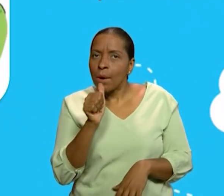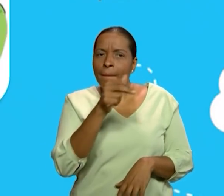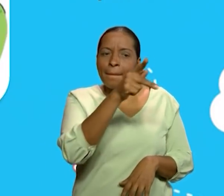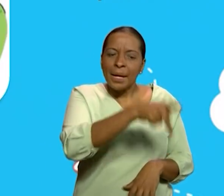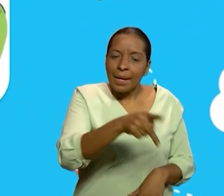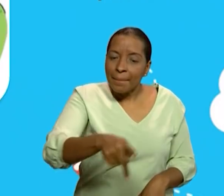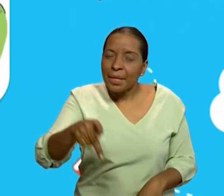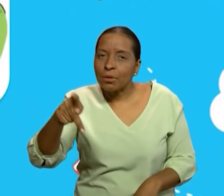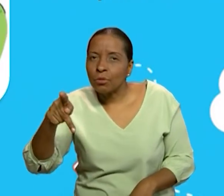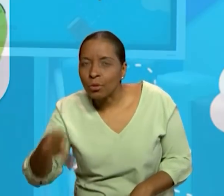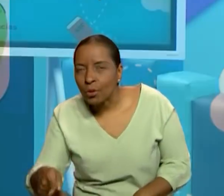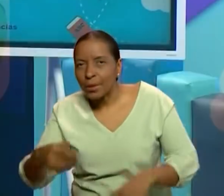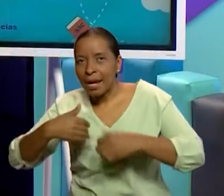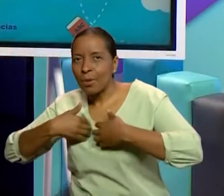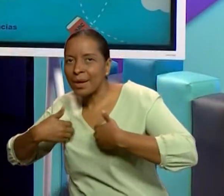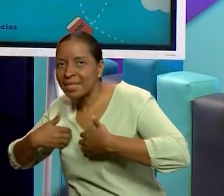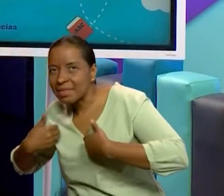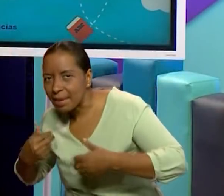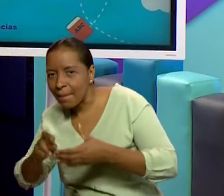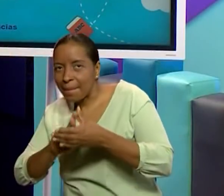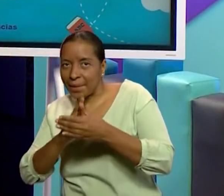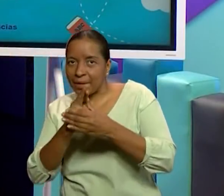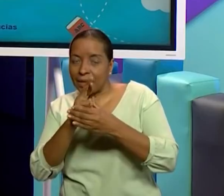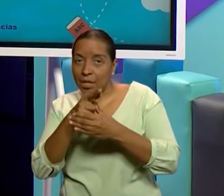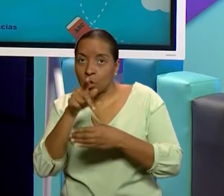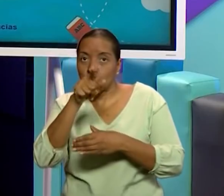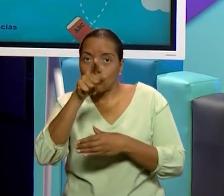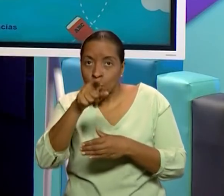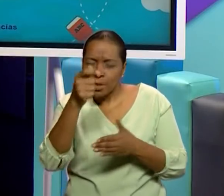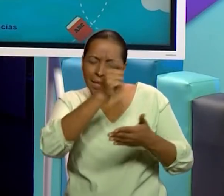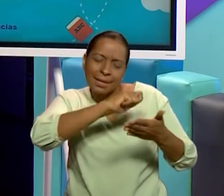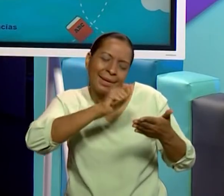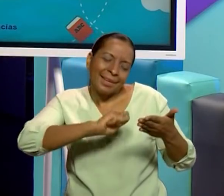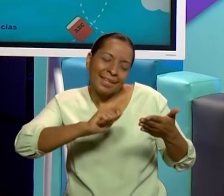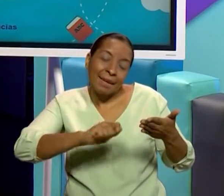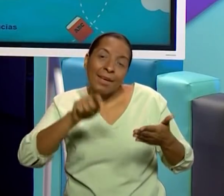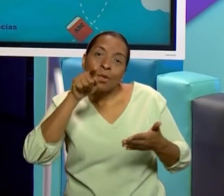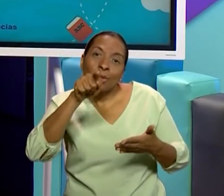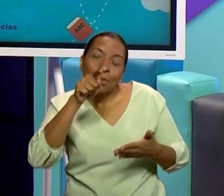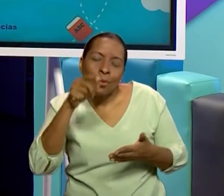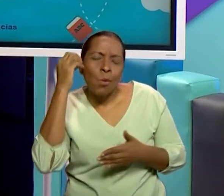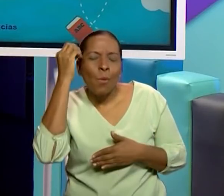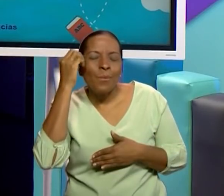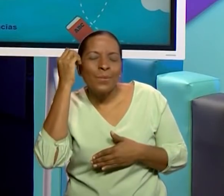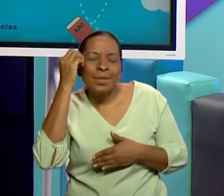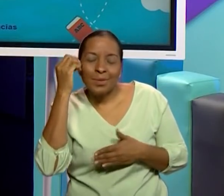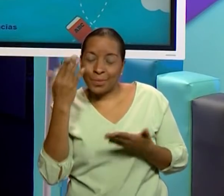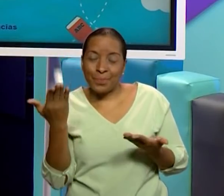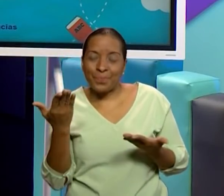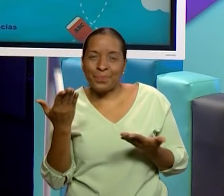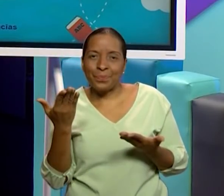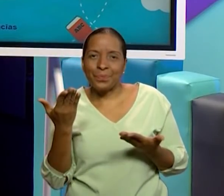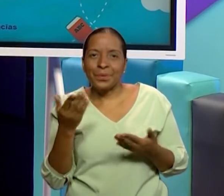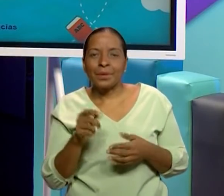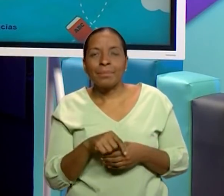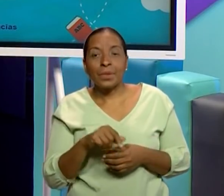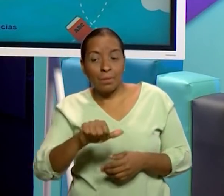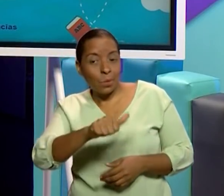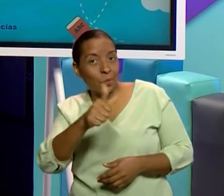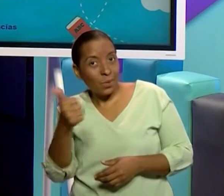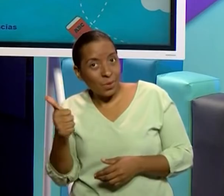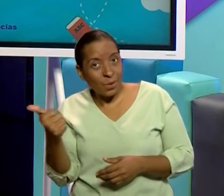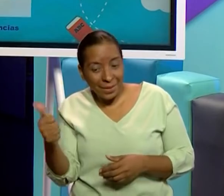Me gustaría que ahora tú escribas tu opinión sobre este líquido tan importante para nosotros. Tenemos entonces otra